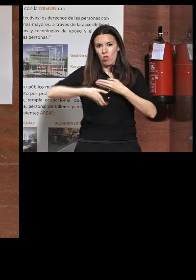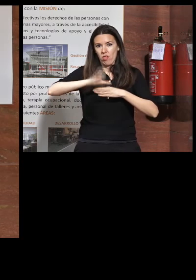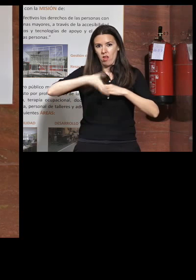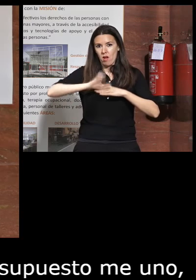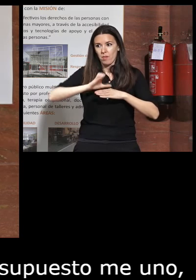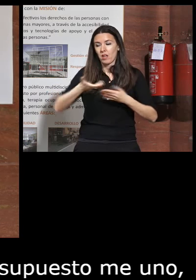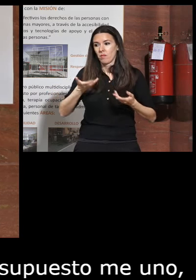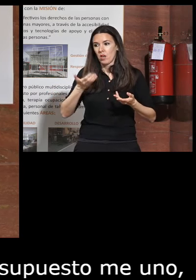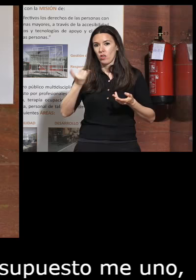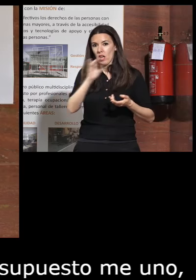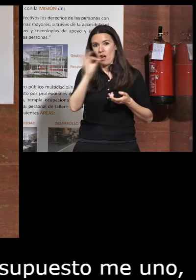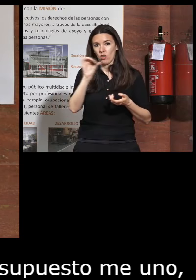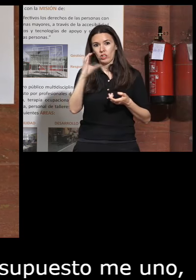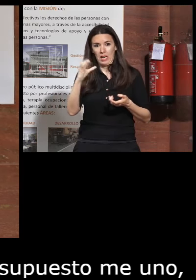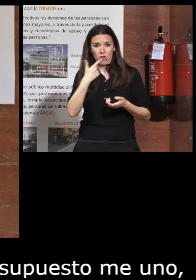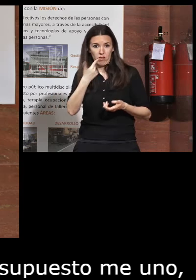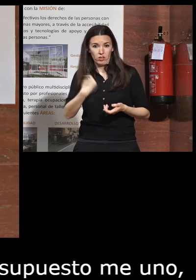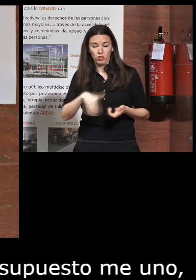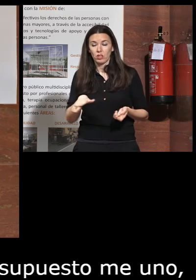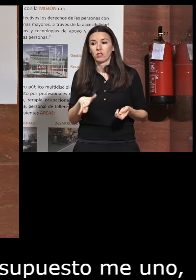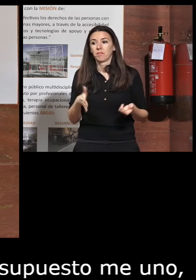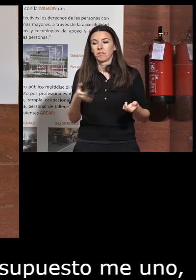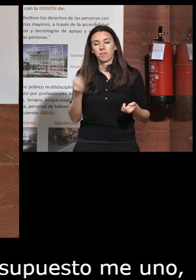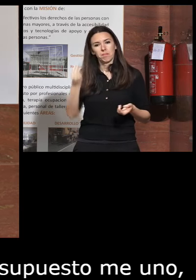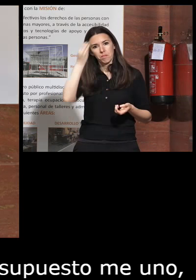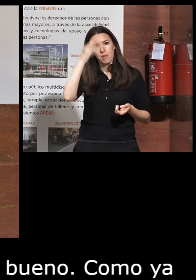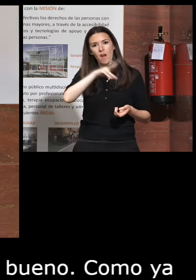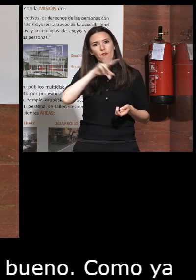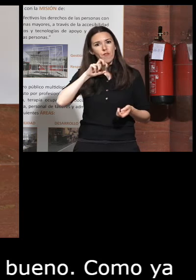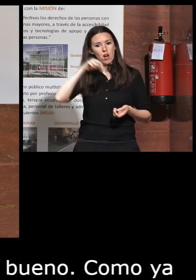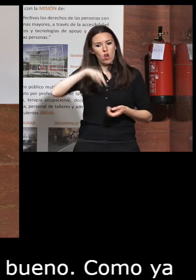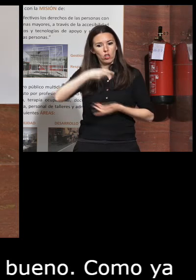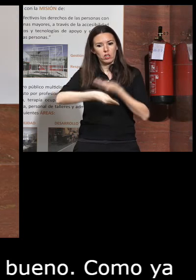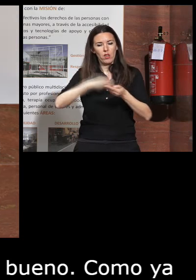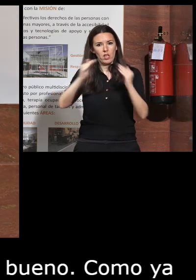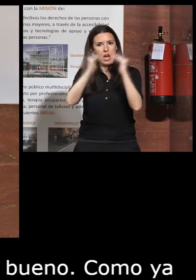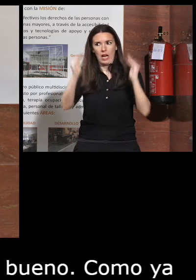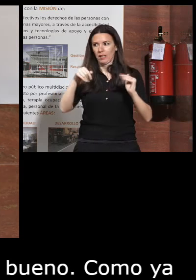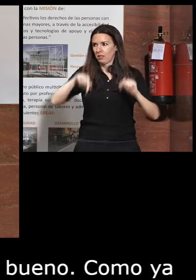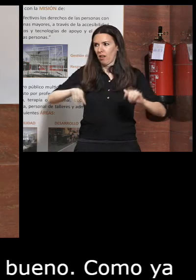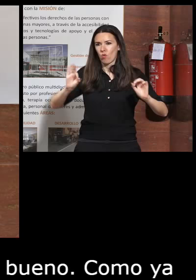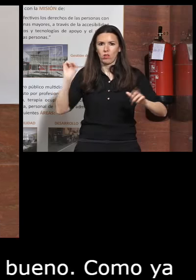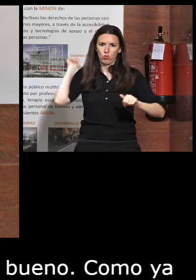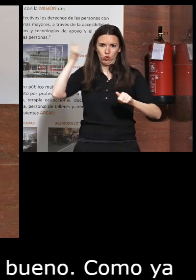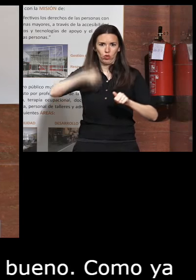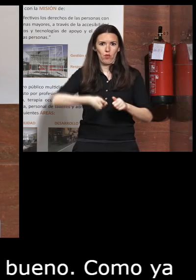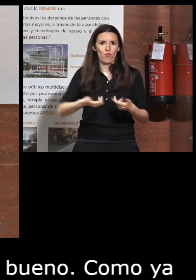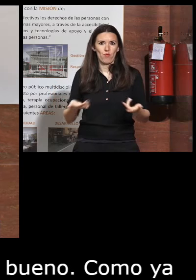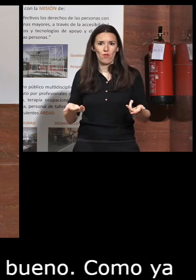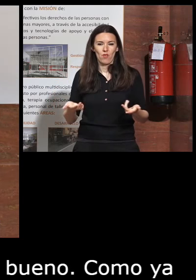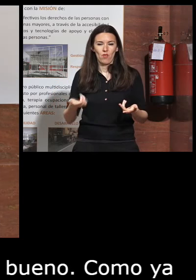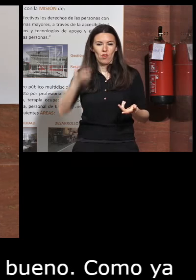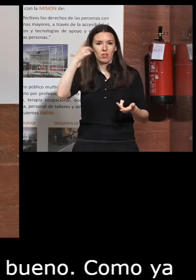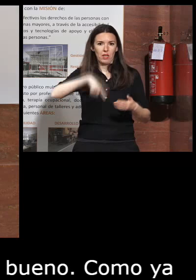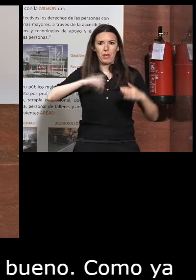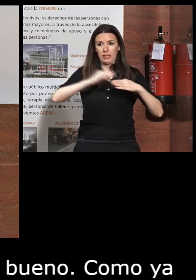ya lo ha puesto José Carlos pero creo que hay que poner en valor el trabajo que se hace aquí en esta casa hace ya muchísimo tiempo y también el